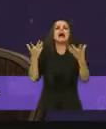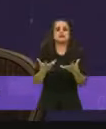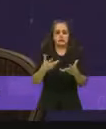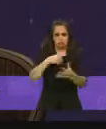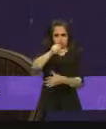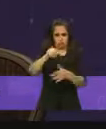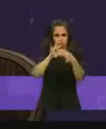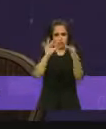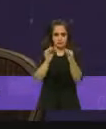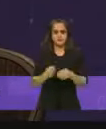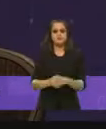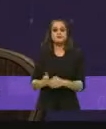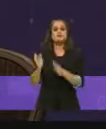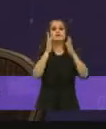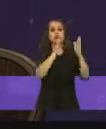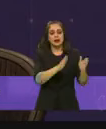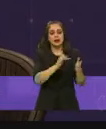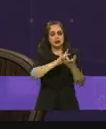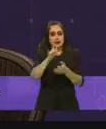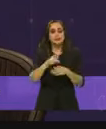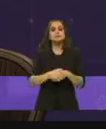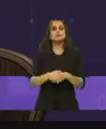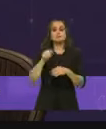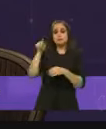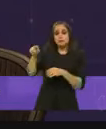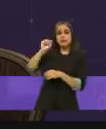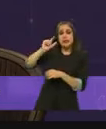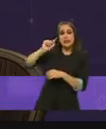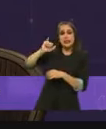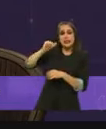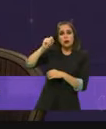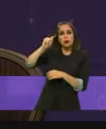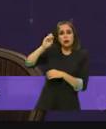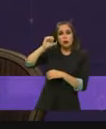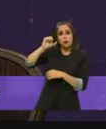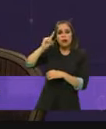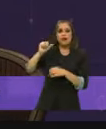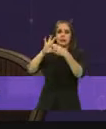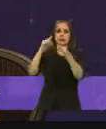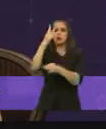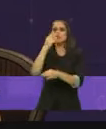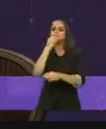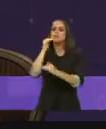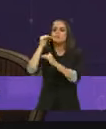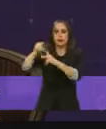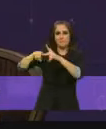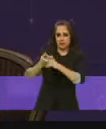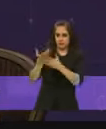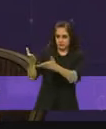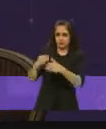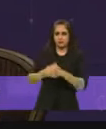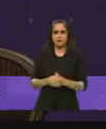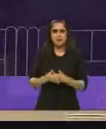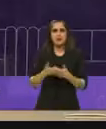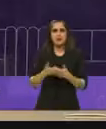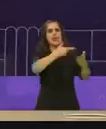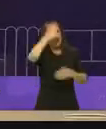Cerramos este bloque de apertura con Santiago Taboada. Adelante, tiene dos minutos. Candidata Brugada,